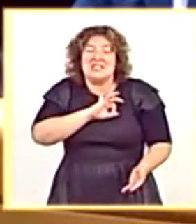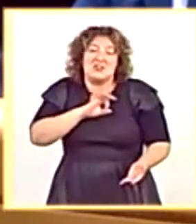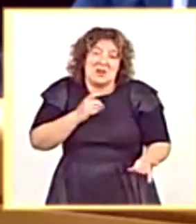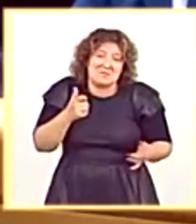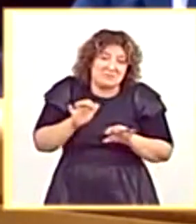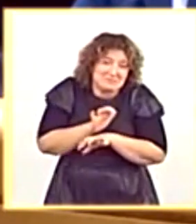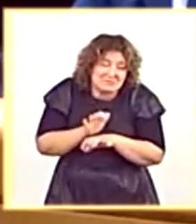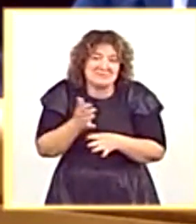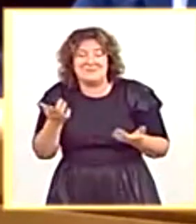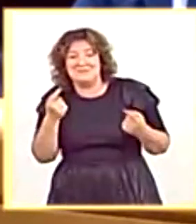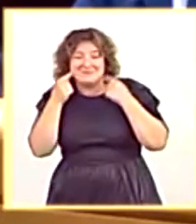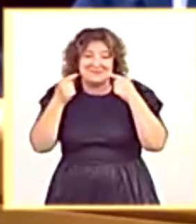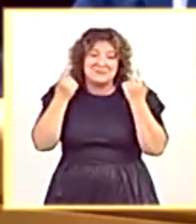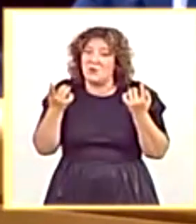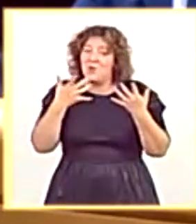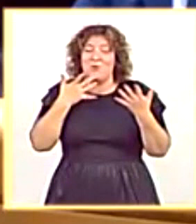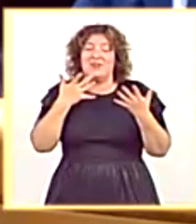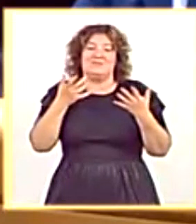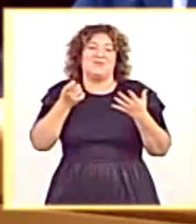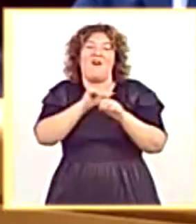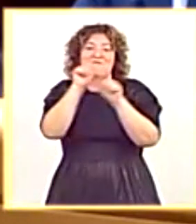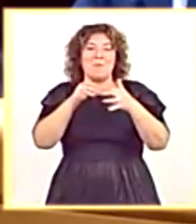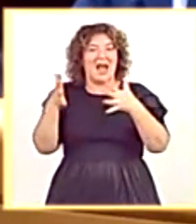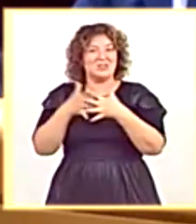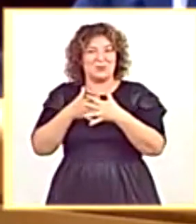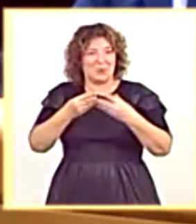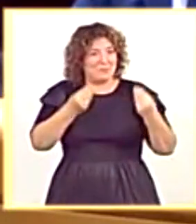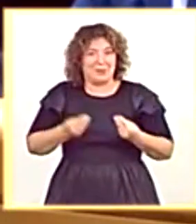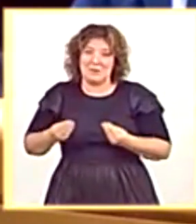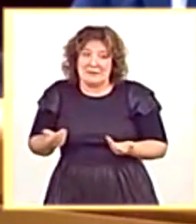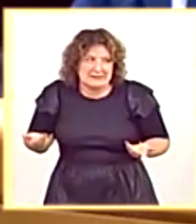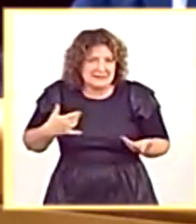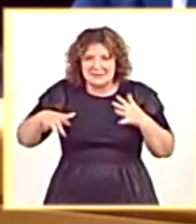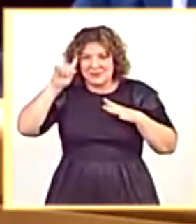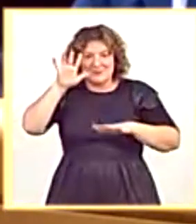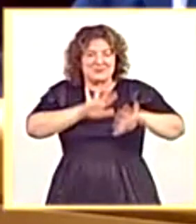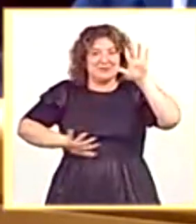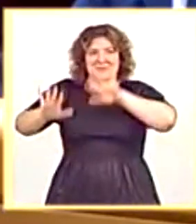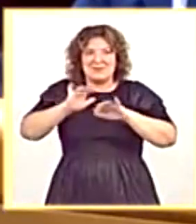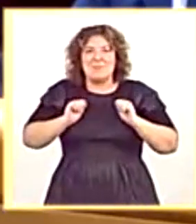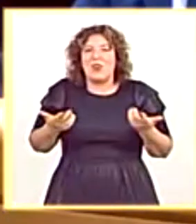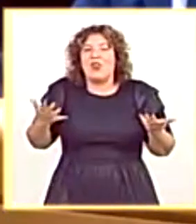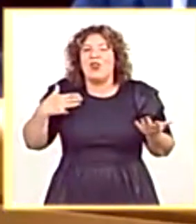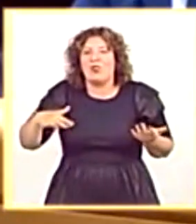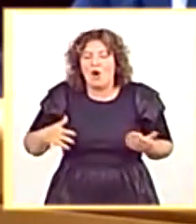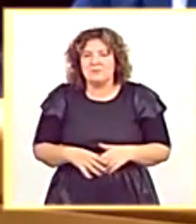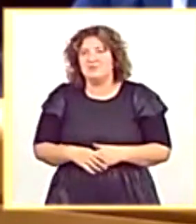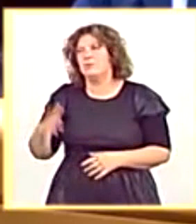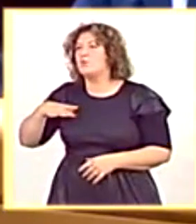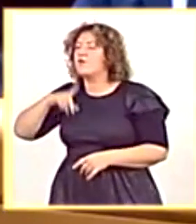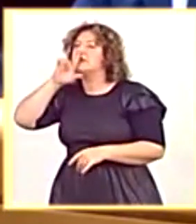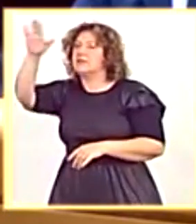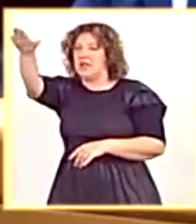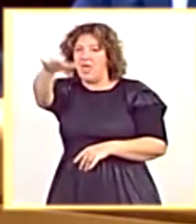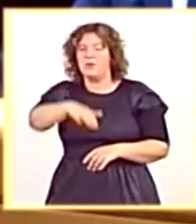su estructurada intervención. En fin, por dónde empezar, ¿no? Al final usted, bueno, pues asume la dialéctica